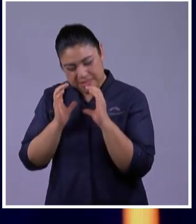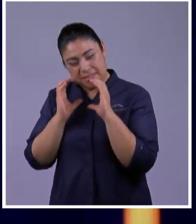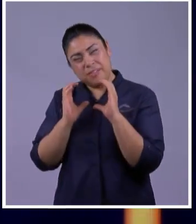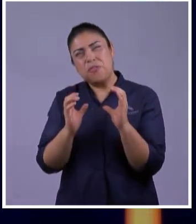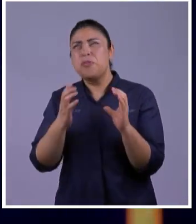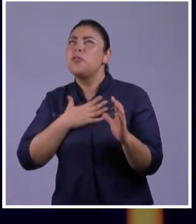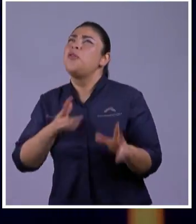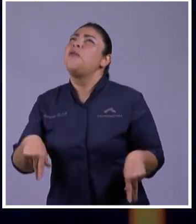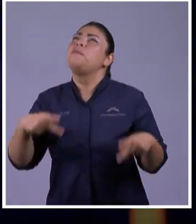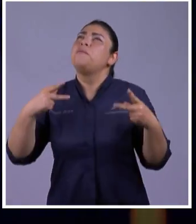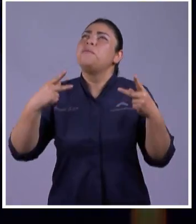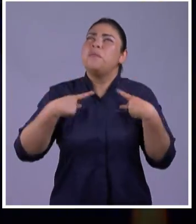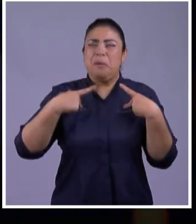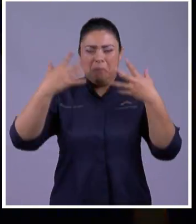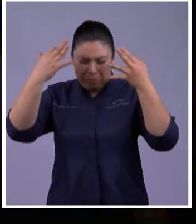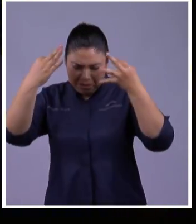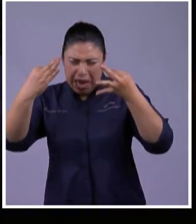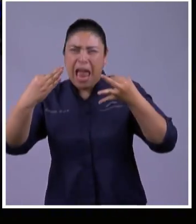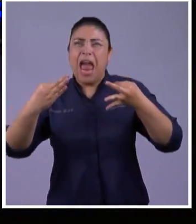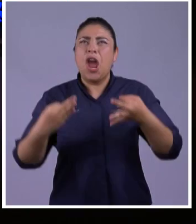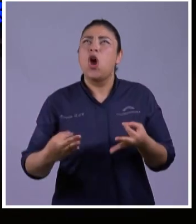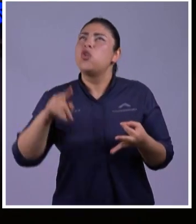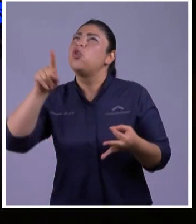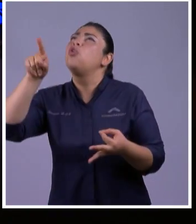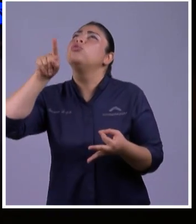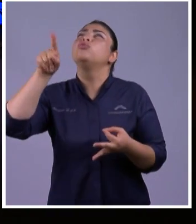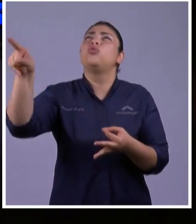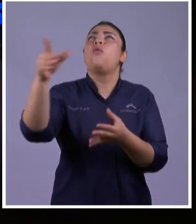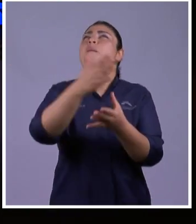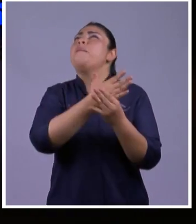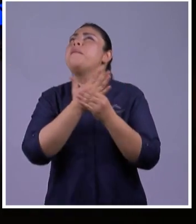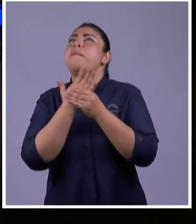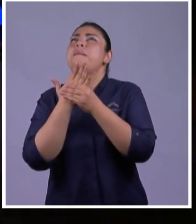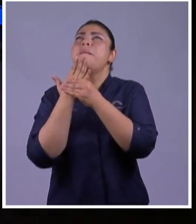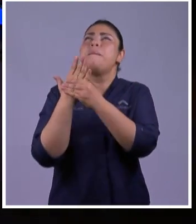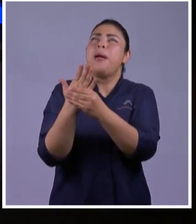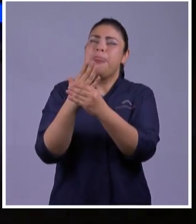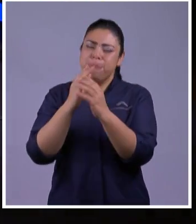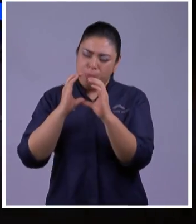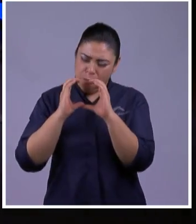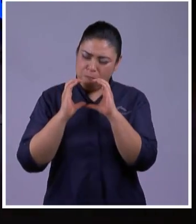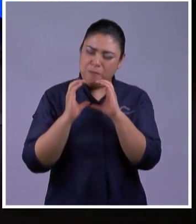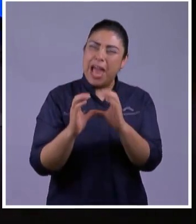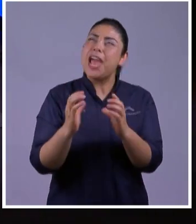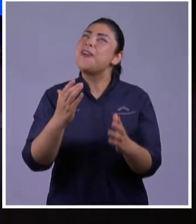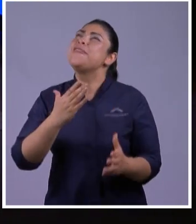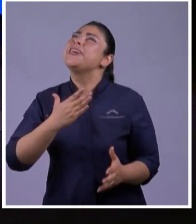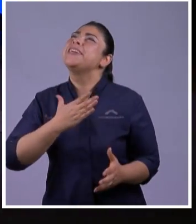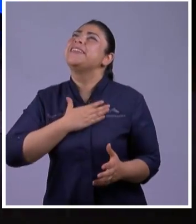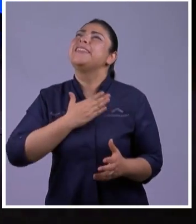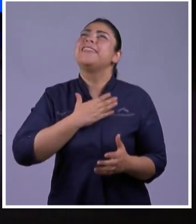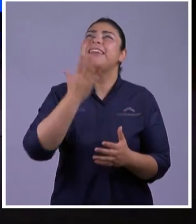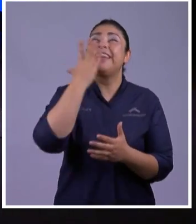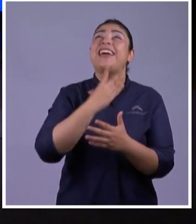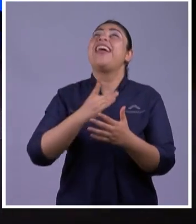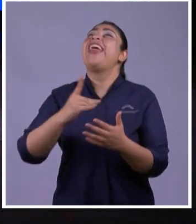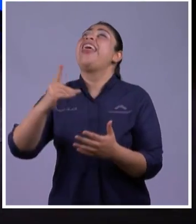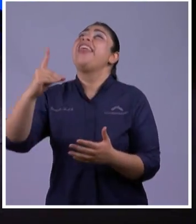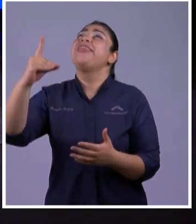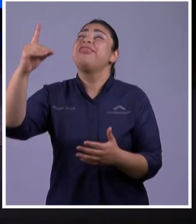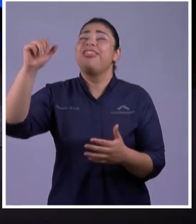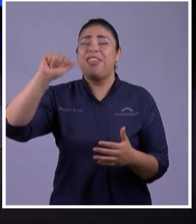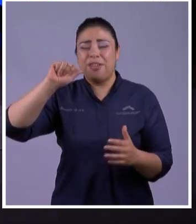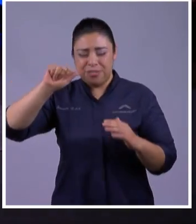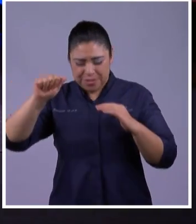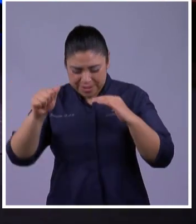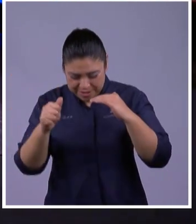Díselo Si Así Es Tenemos La Seguridad Señor